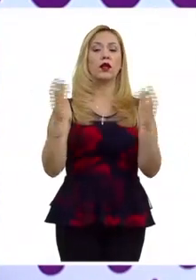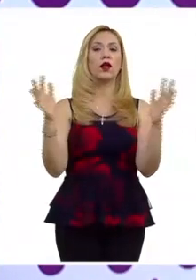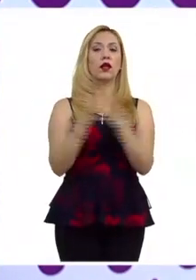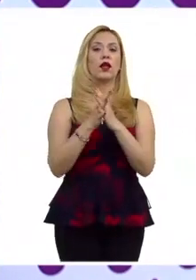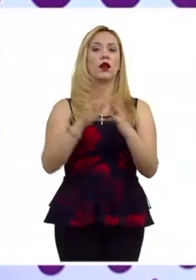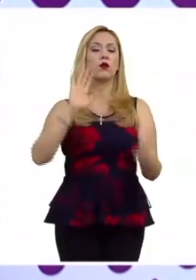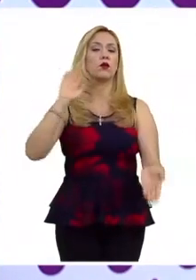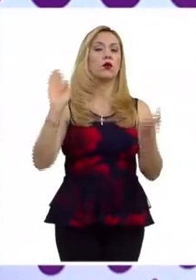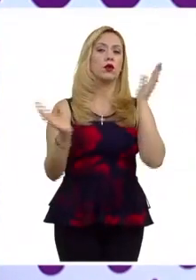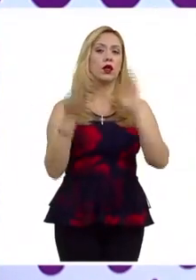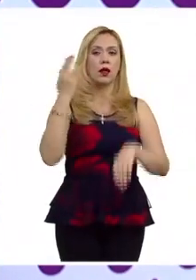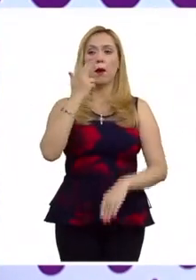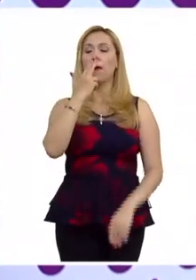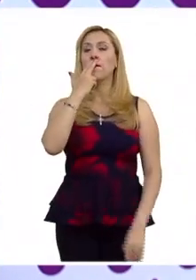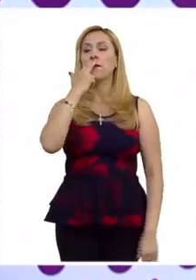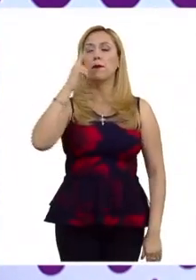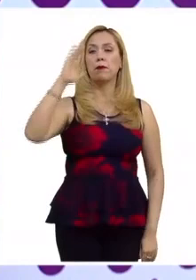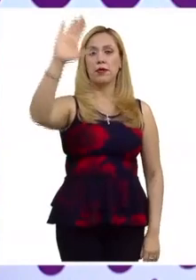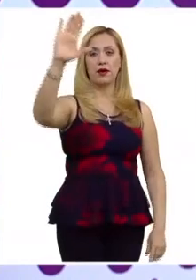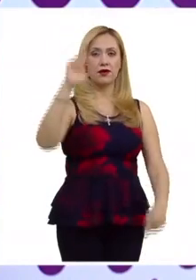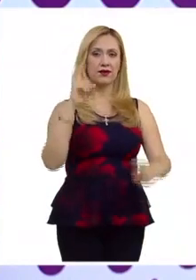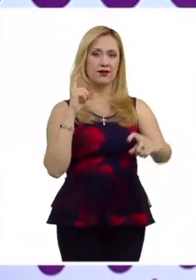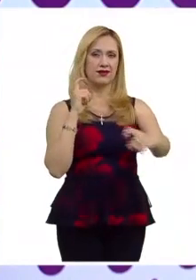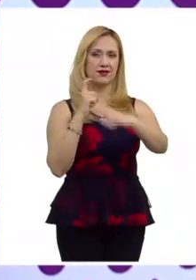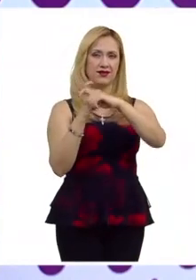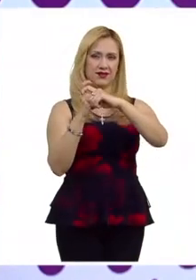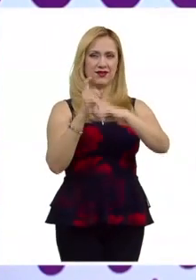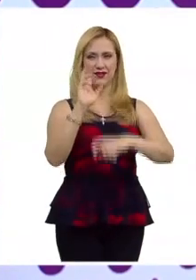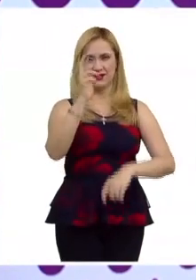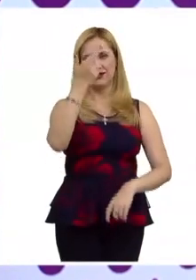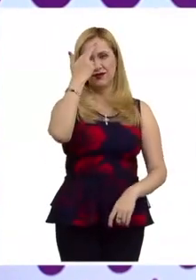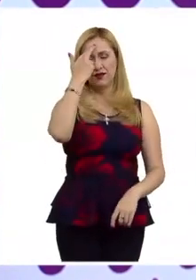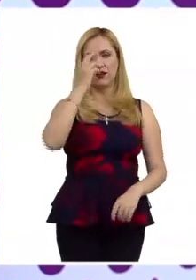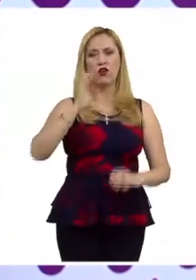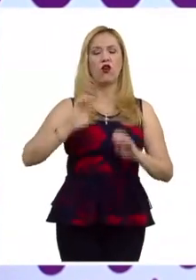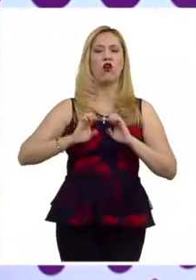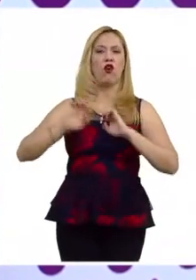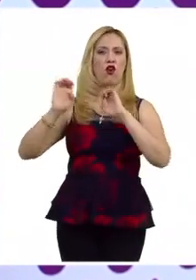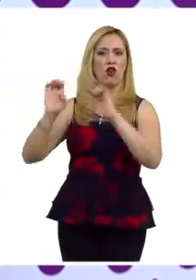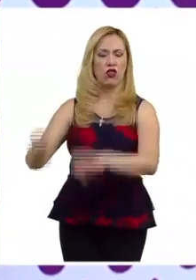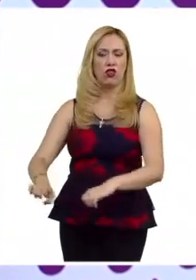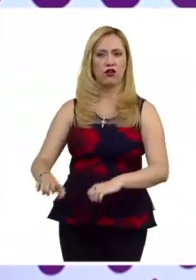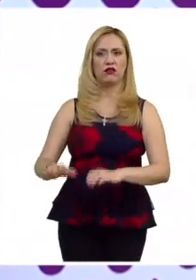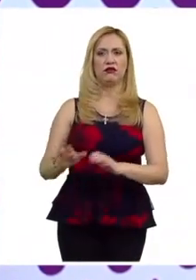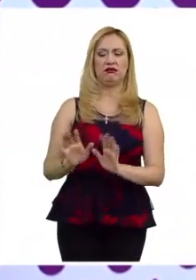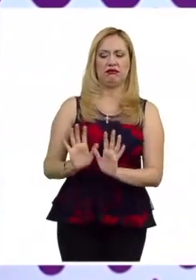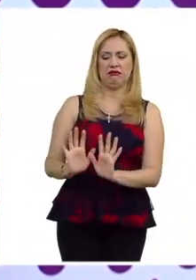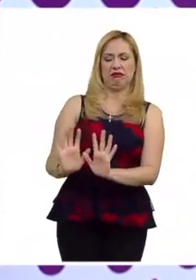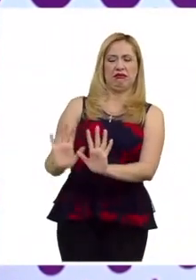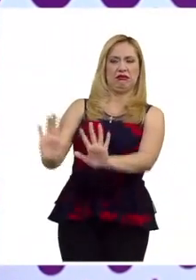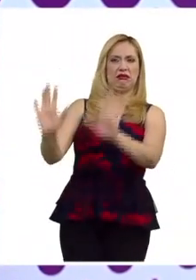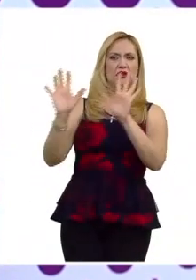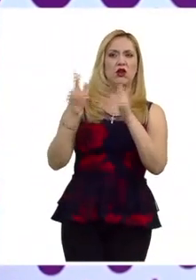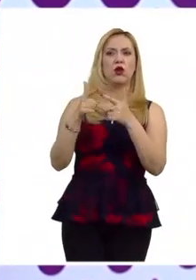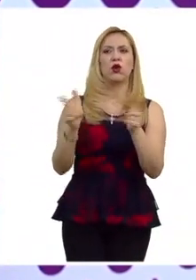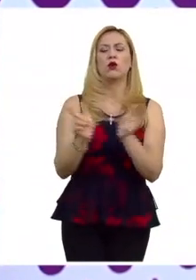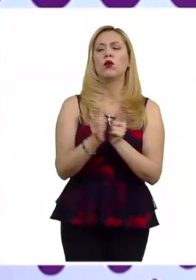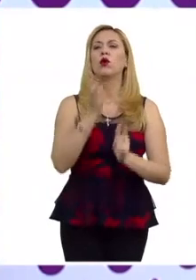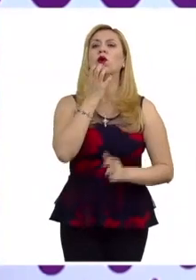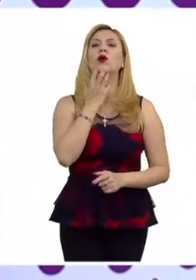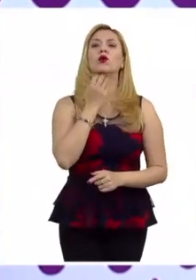construcción que hizo el nazismo, crearon una ideología de odio, de animadversión a grupos judíos,